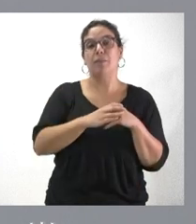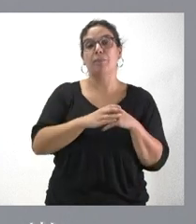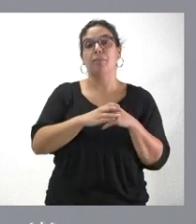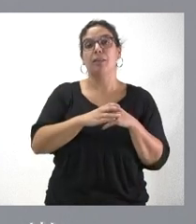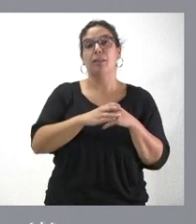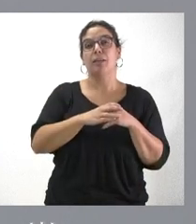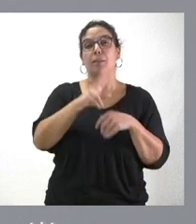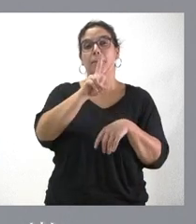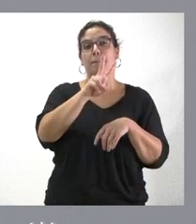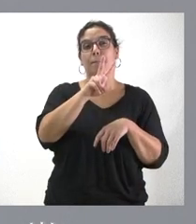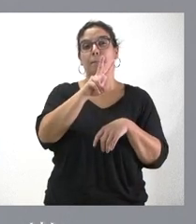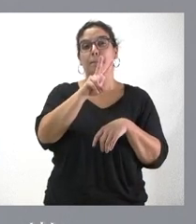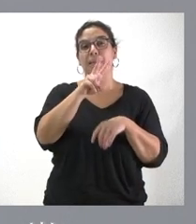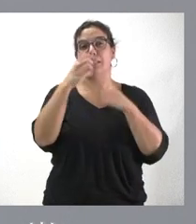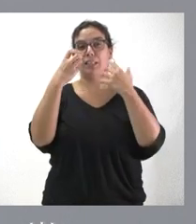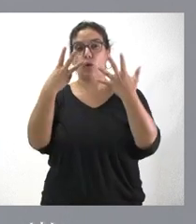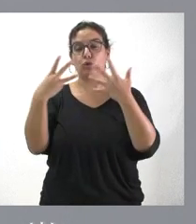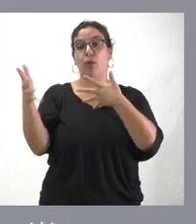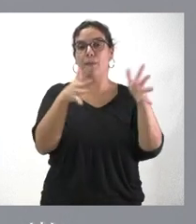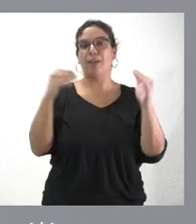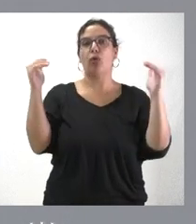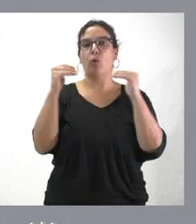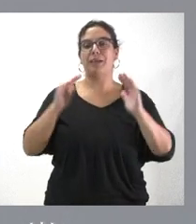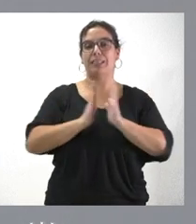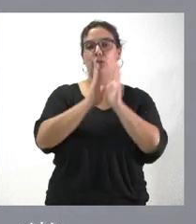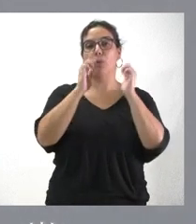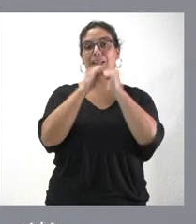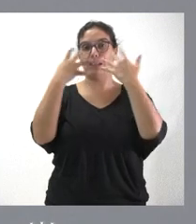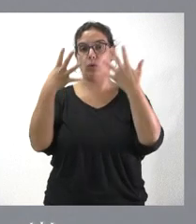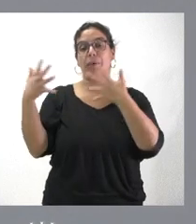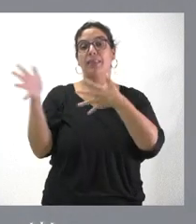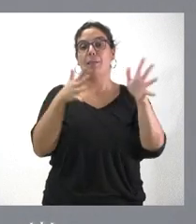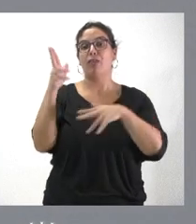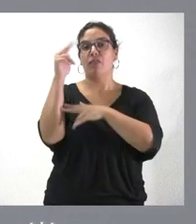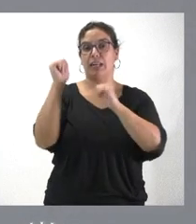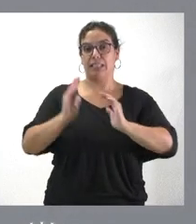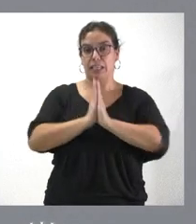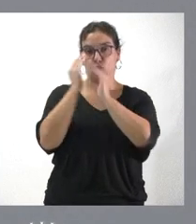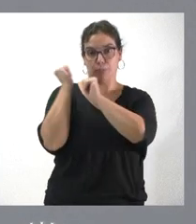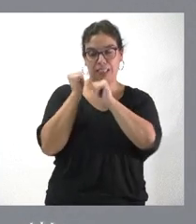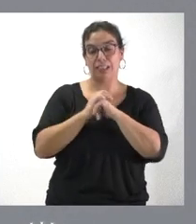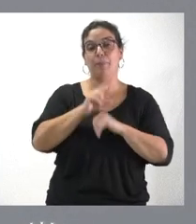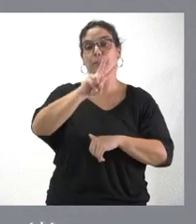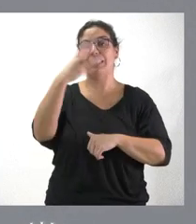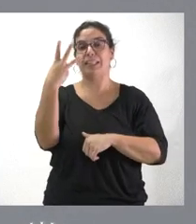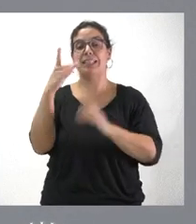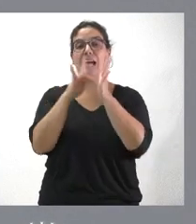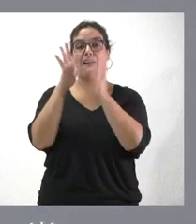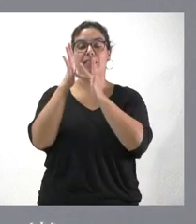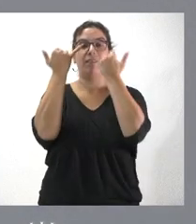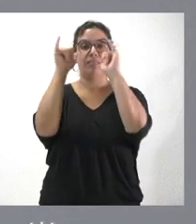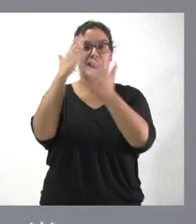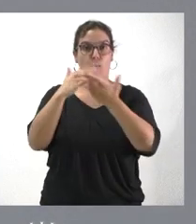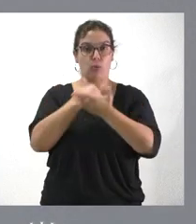de marzo, Jueves Santo, 29 de marzo, Viernes Santo, 23 de abril, Fiesta de la Comunidad